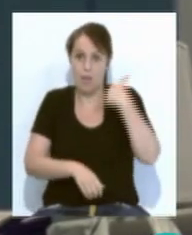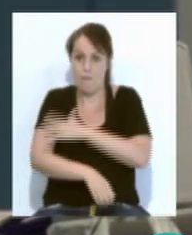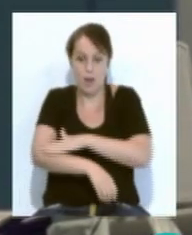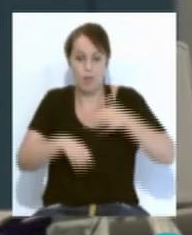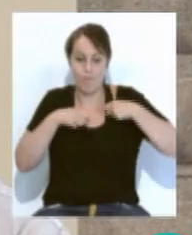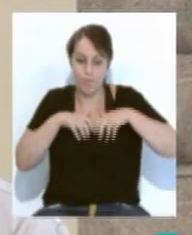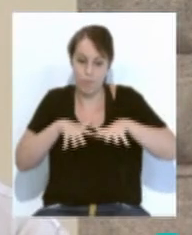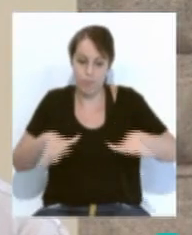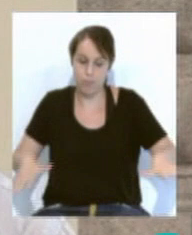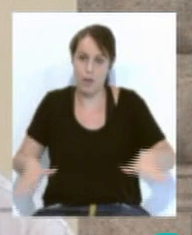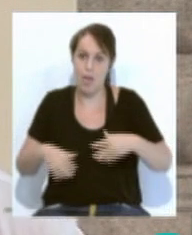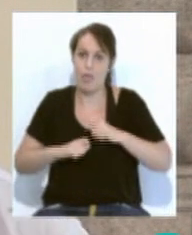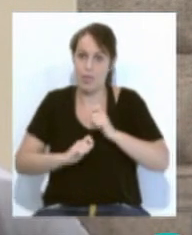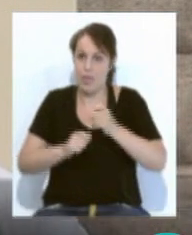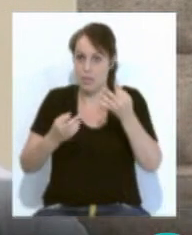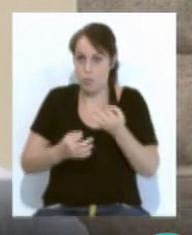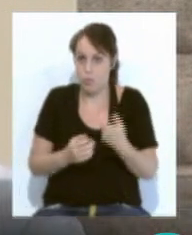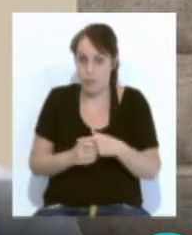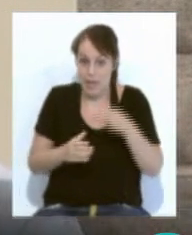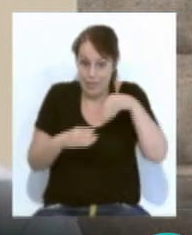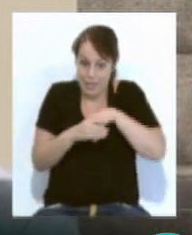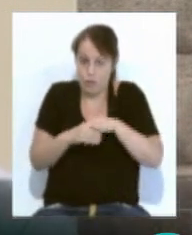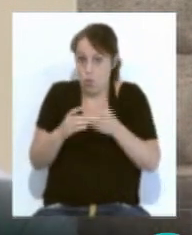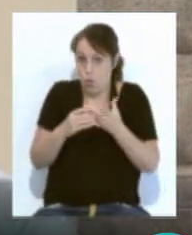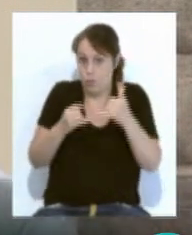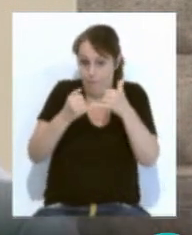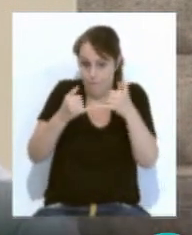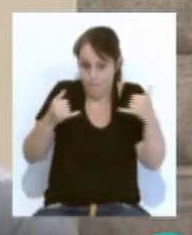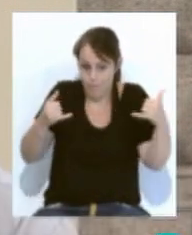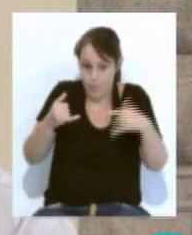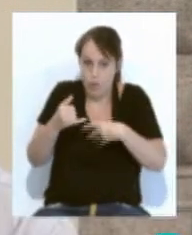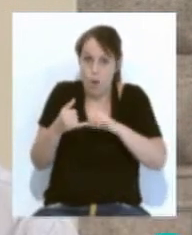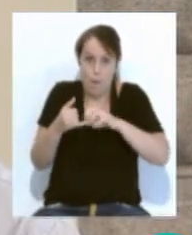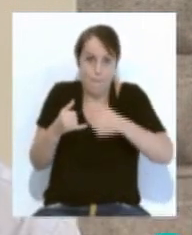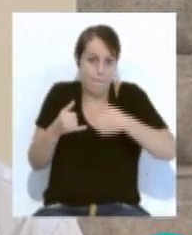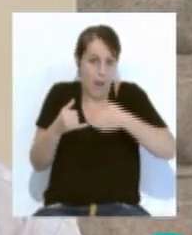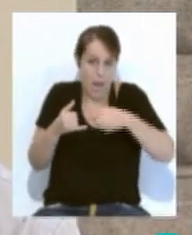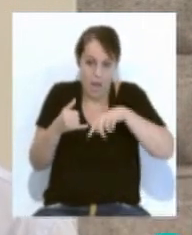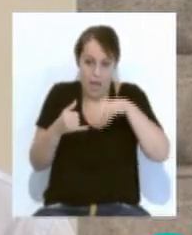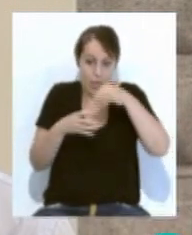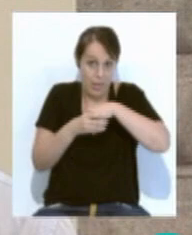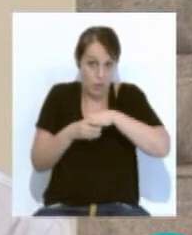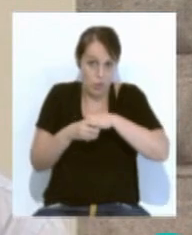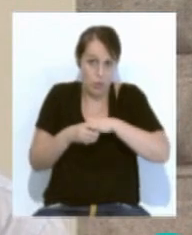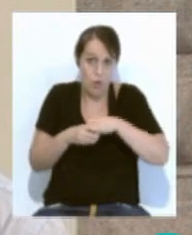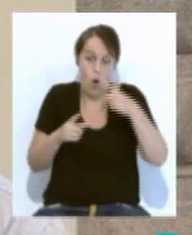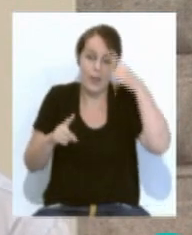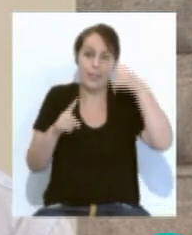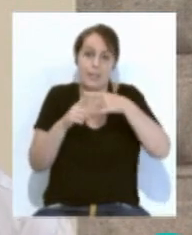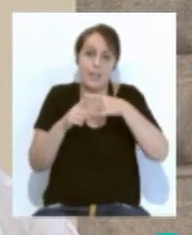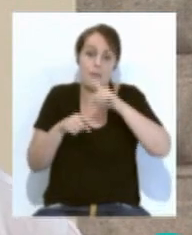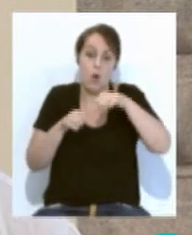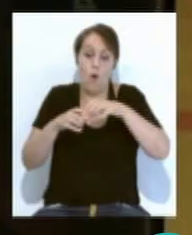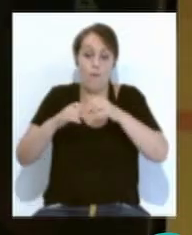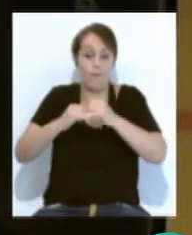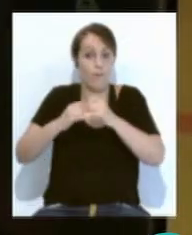Una prótesis que viene metida dentro de un catéter, dentro de un introductor y la finalidad es liberarlo dentro de una